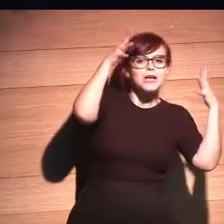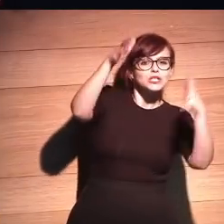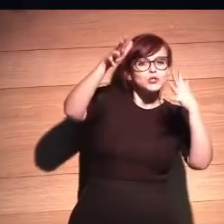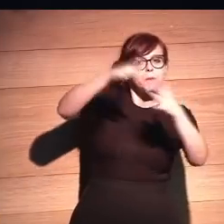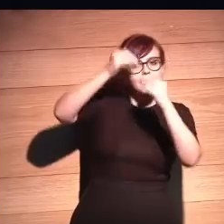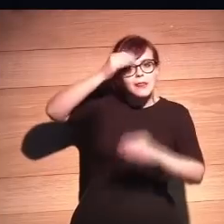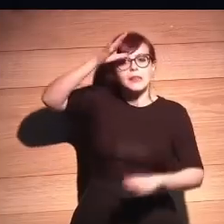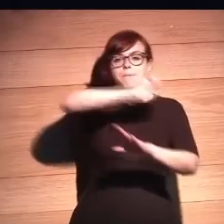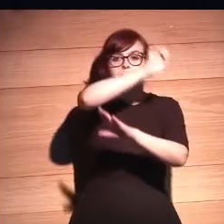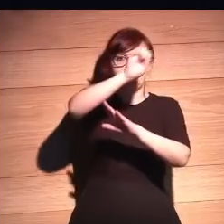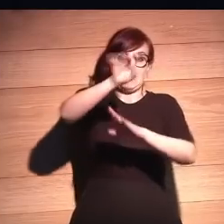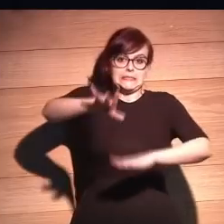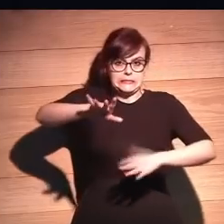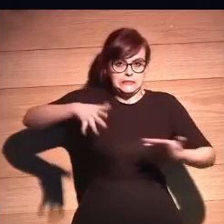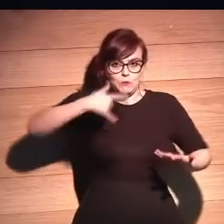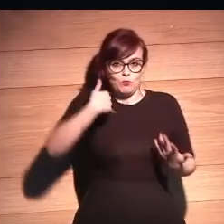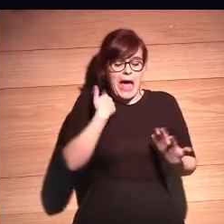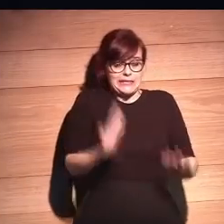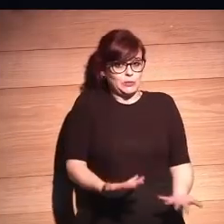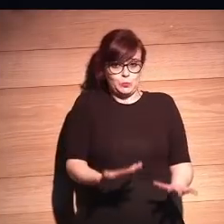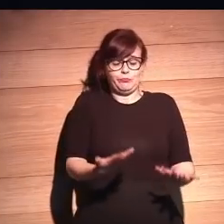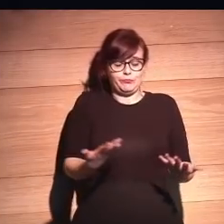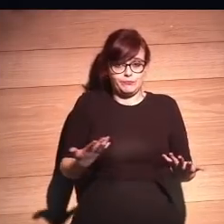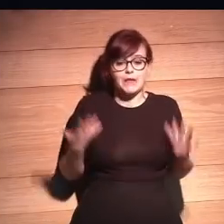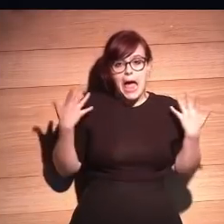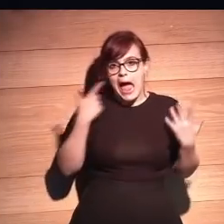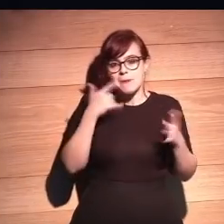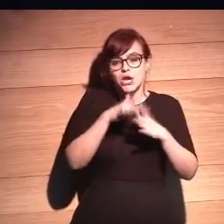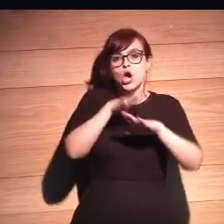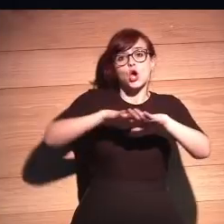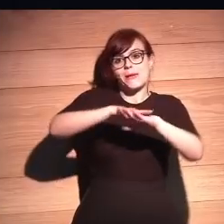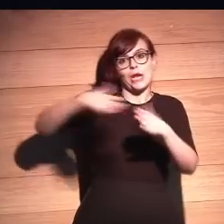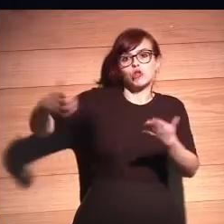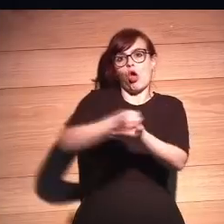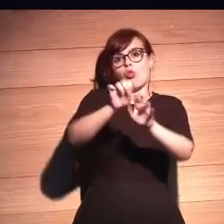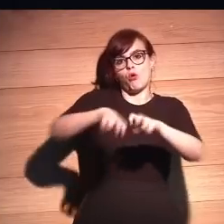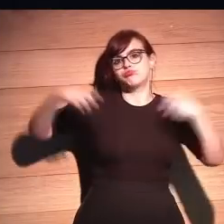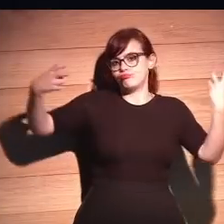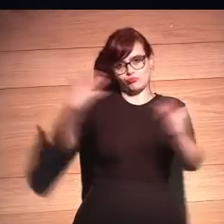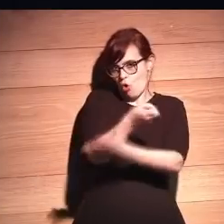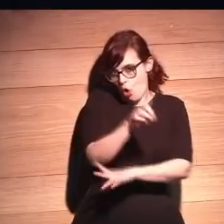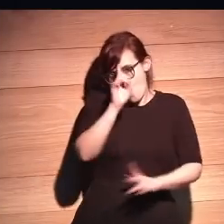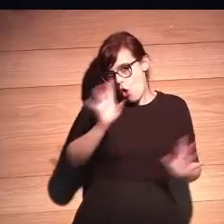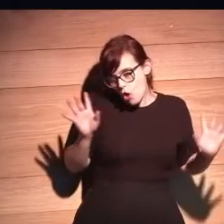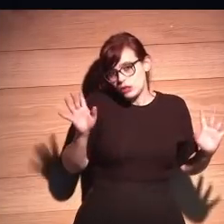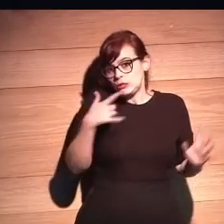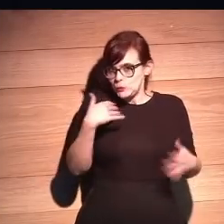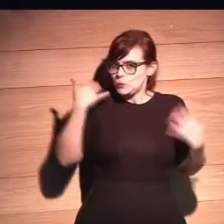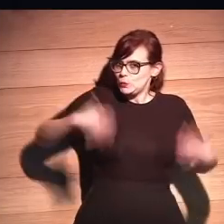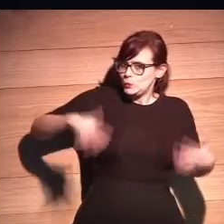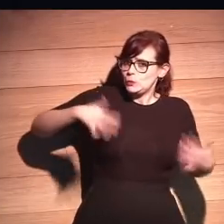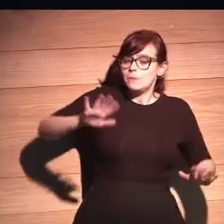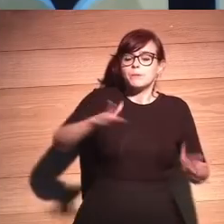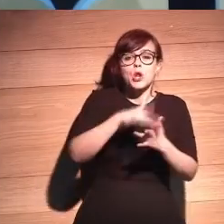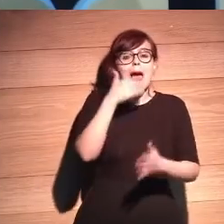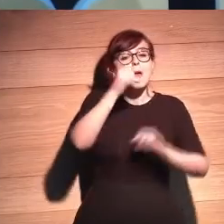poquito más inteligente. ¿No? Yo, hombre, todo el gobierno, eso ya son palabras mayores,